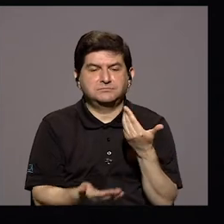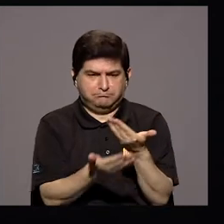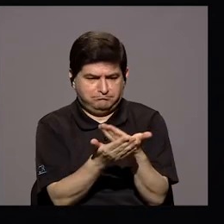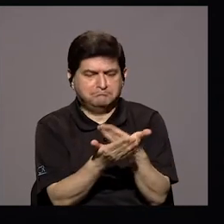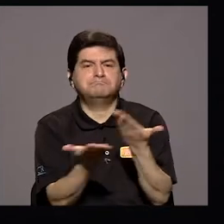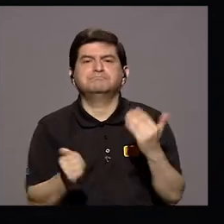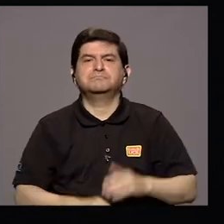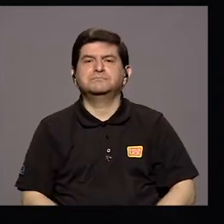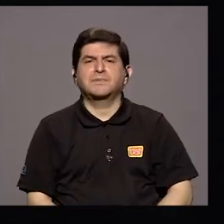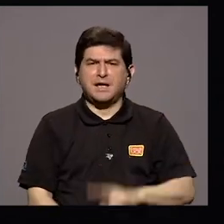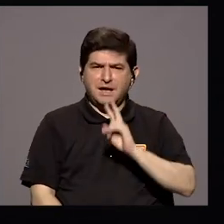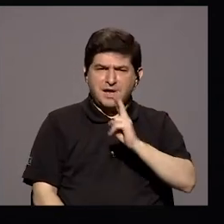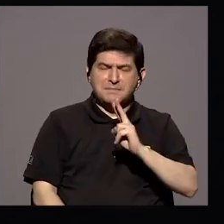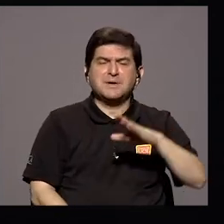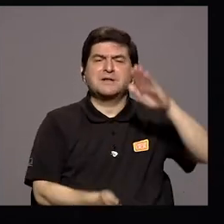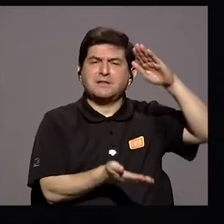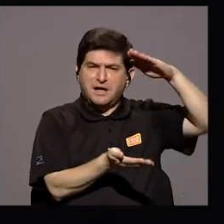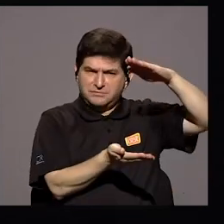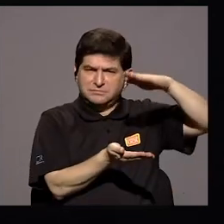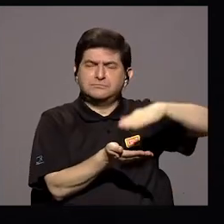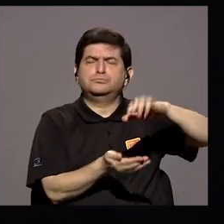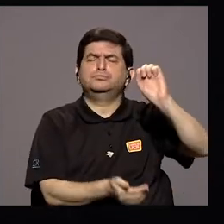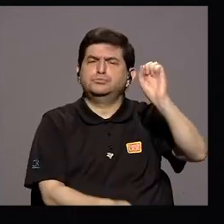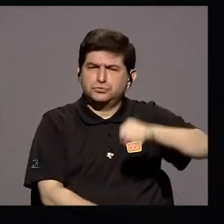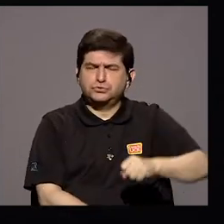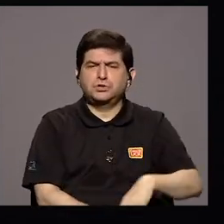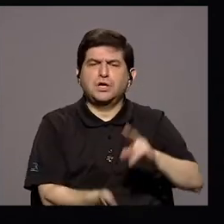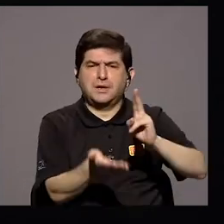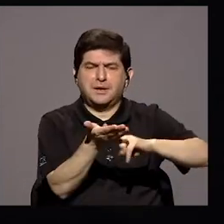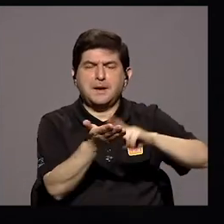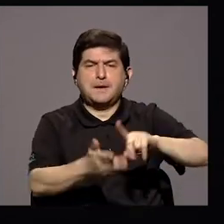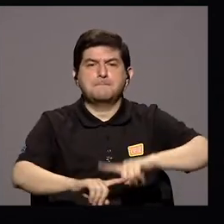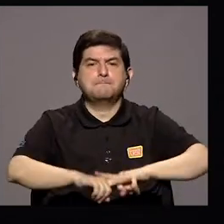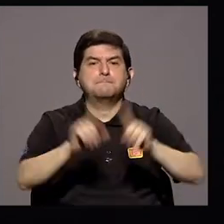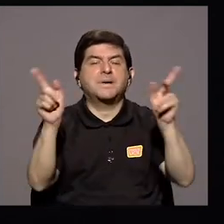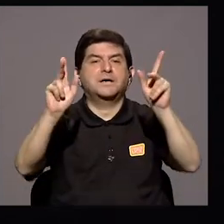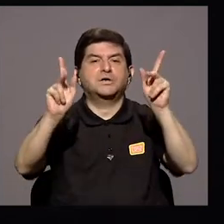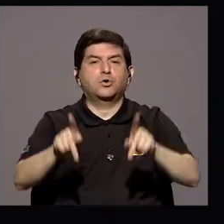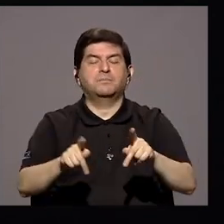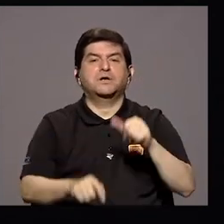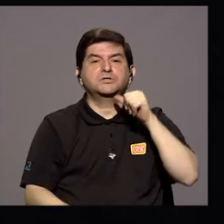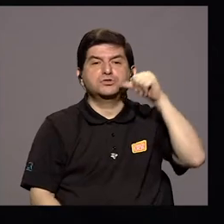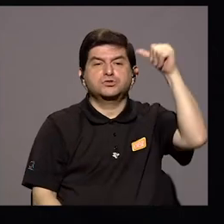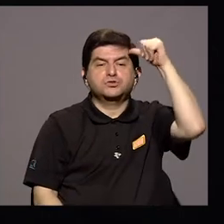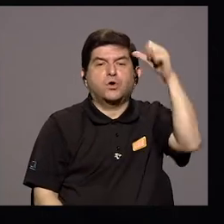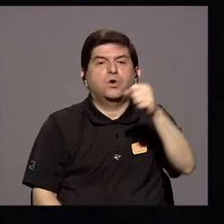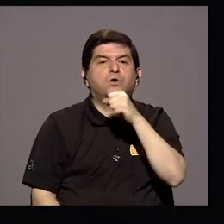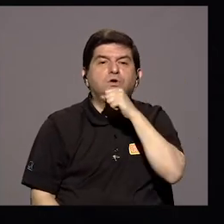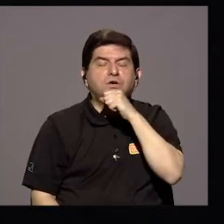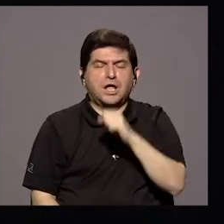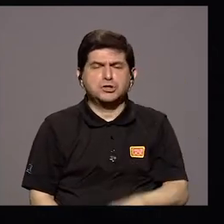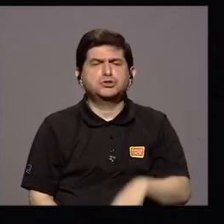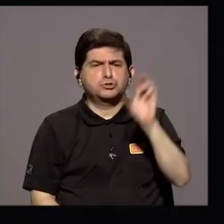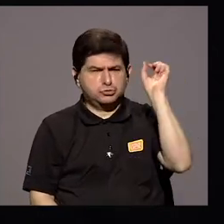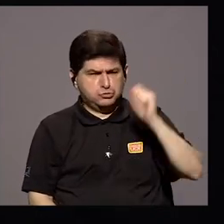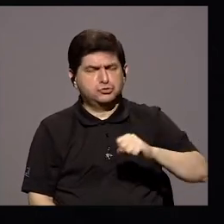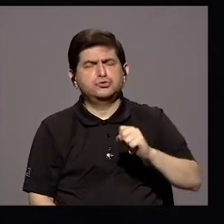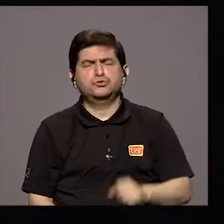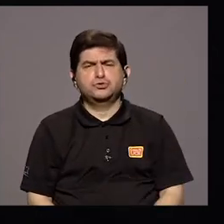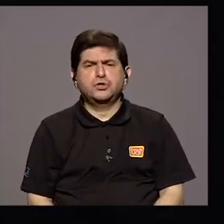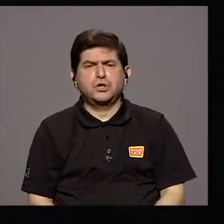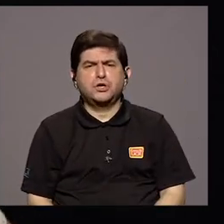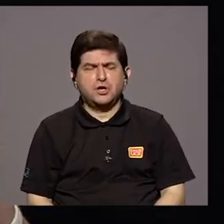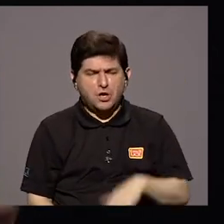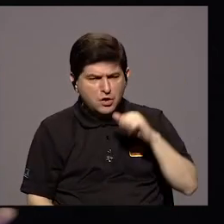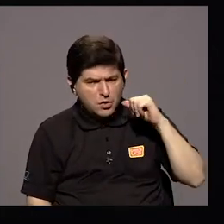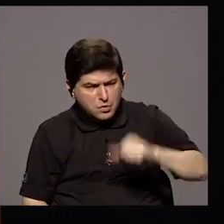demostrado Es cierto que mermó su matrícula Pero las personas adultas mayores Han podido lidiar Y